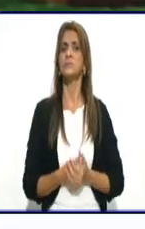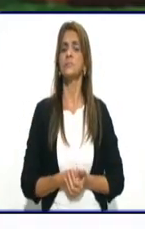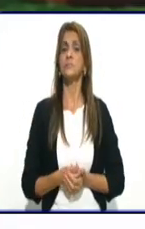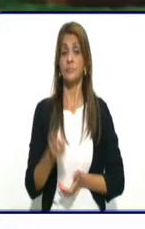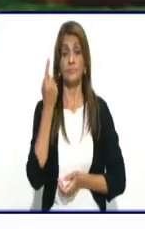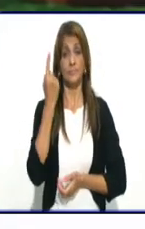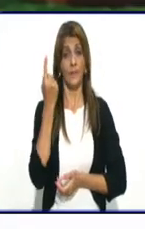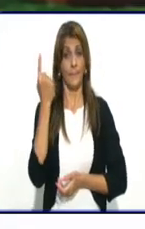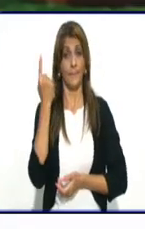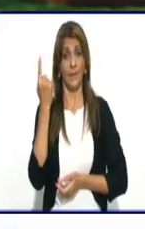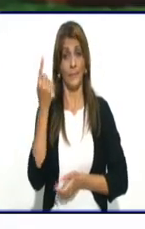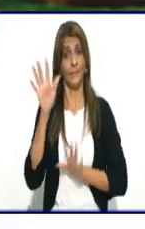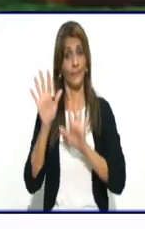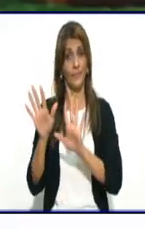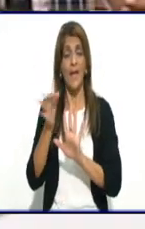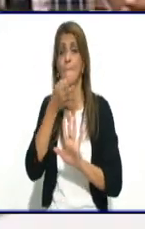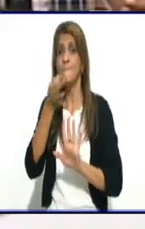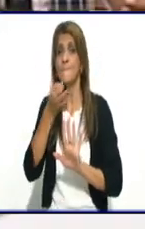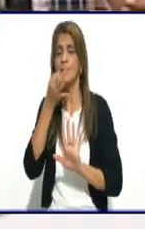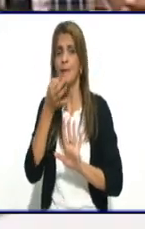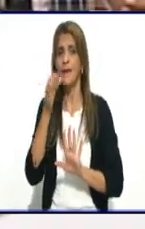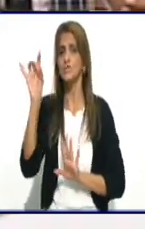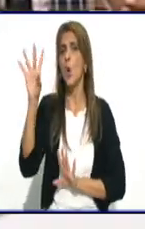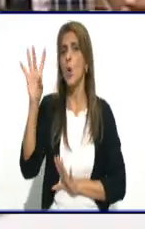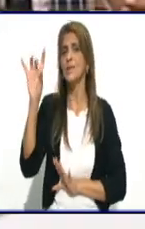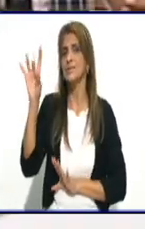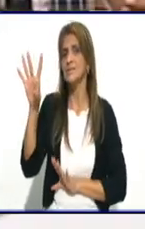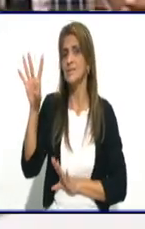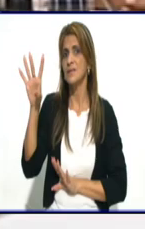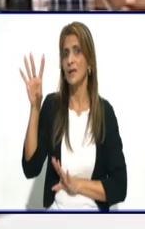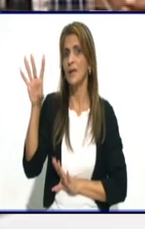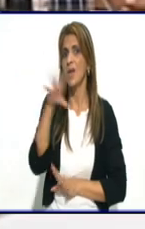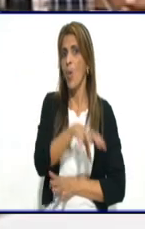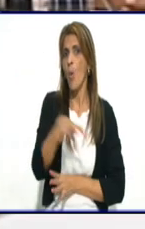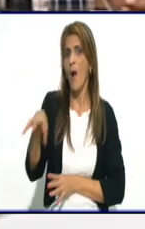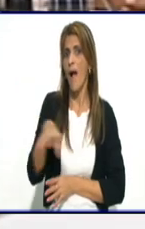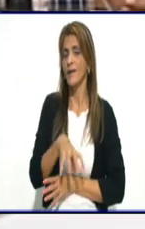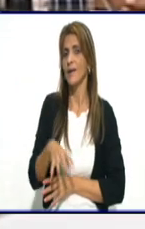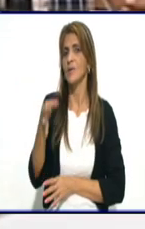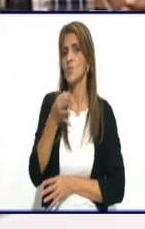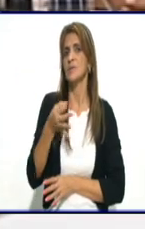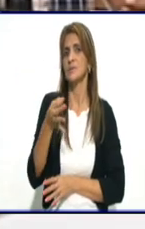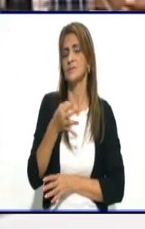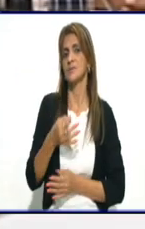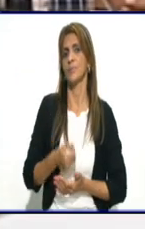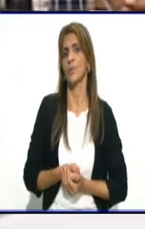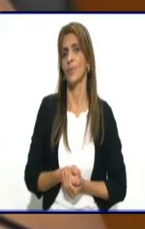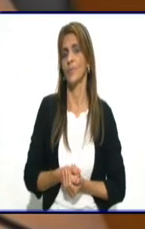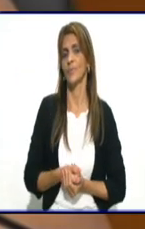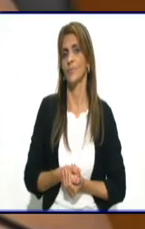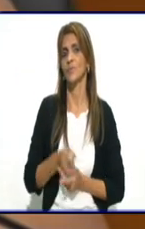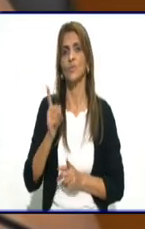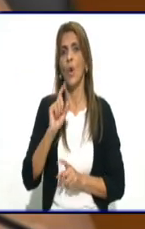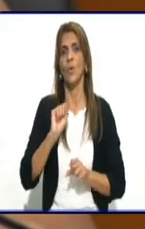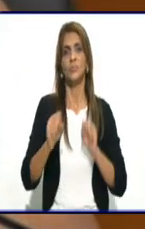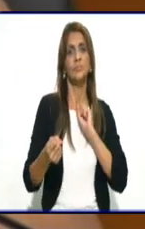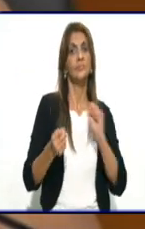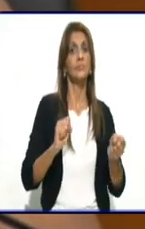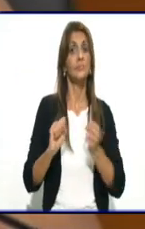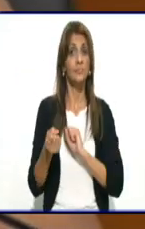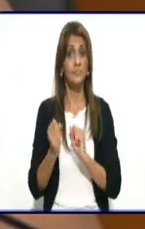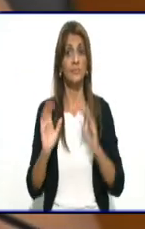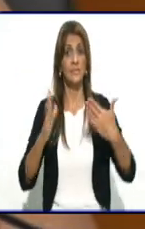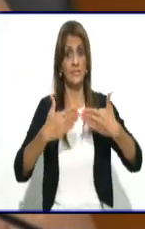Primeramente, déjame decirte que estas zonas que son 15 en nuestro municipio no sustituyen la restricción parcial que está establecida en los diferentes